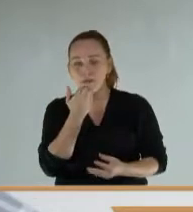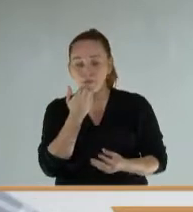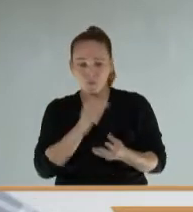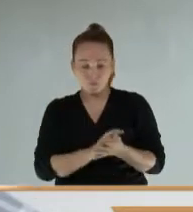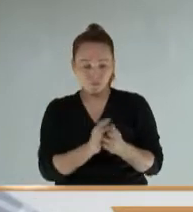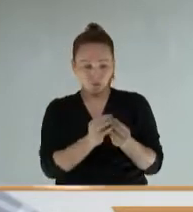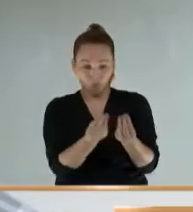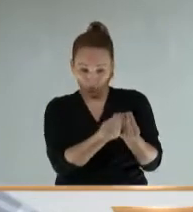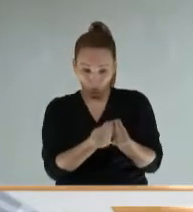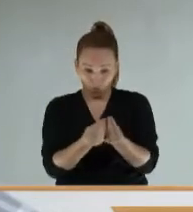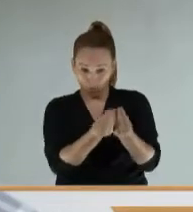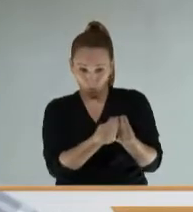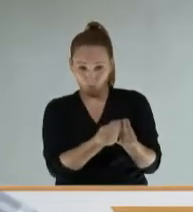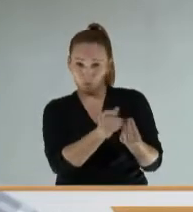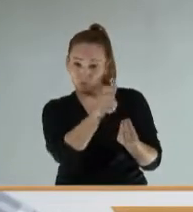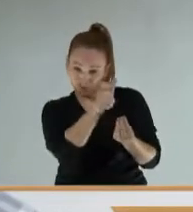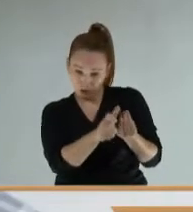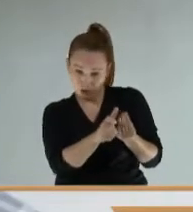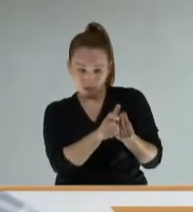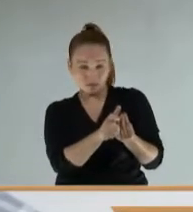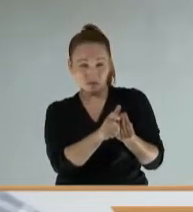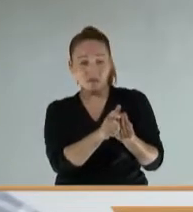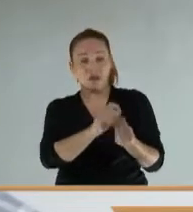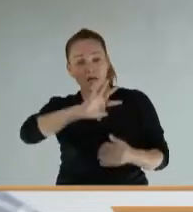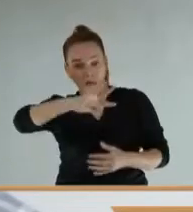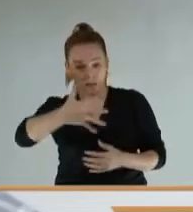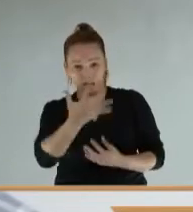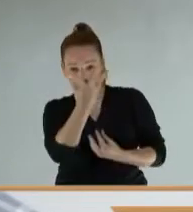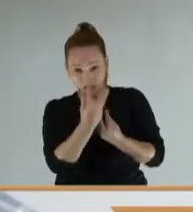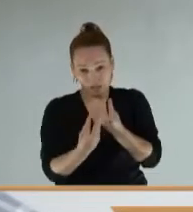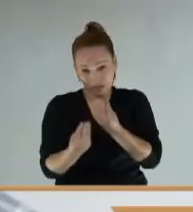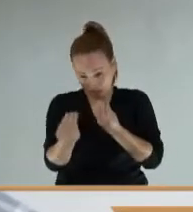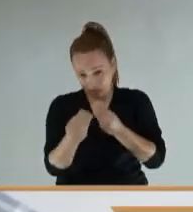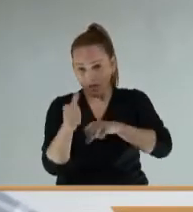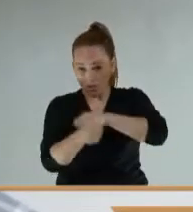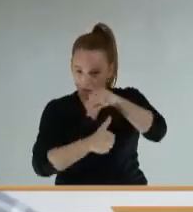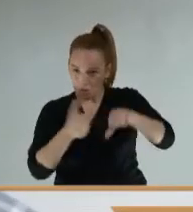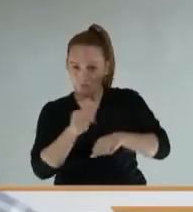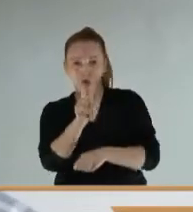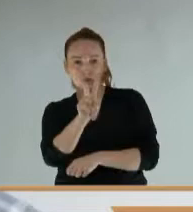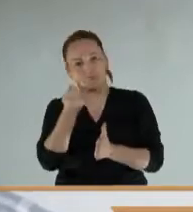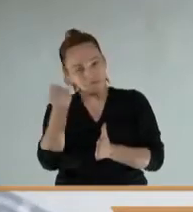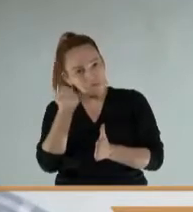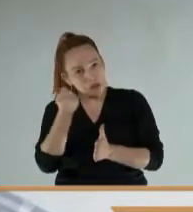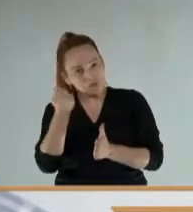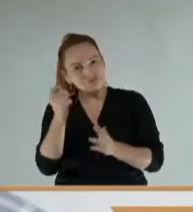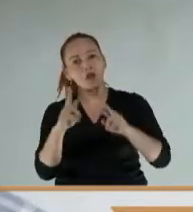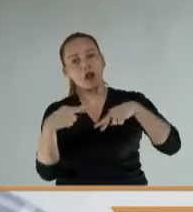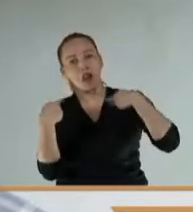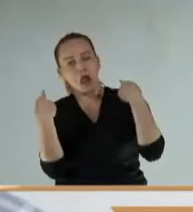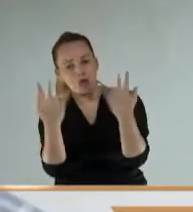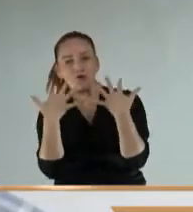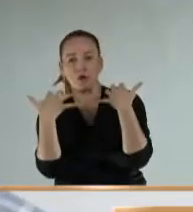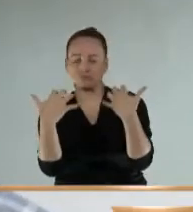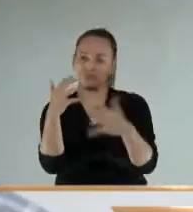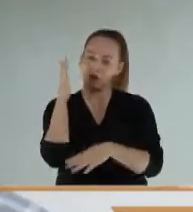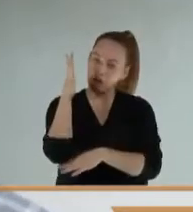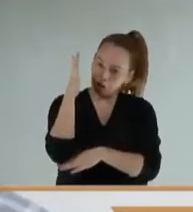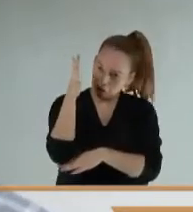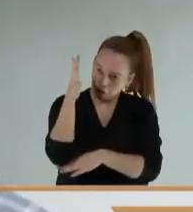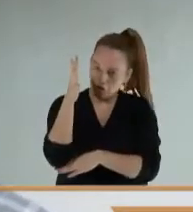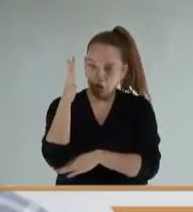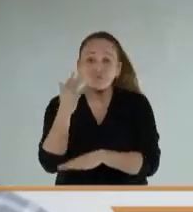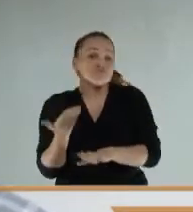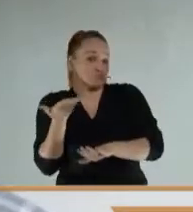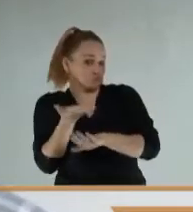164 mil pesos, pasaría a ganar 204 mil pesos. Esa es la